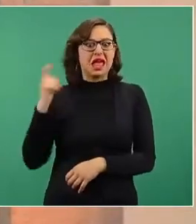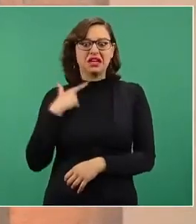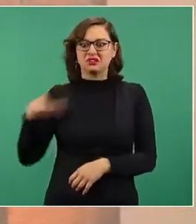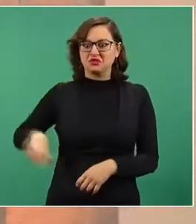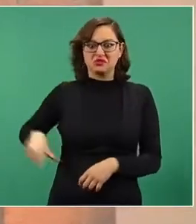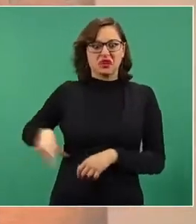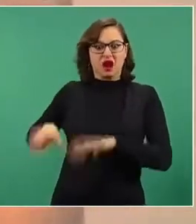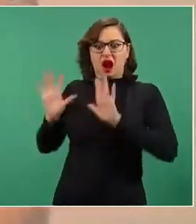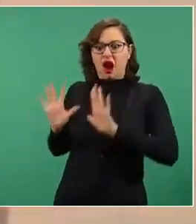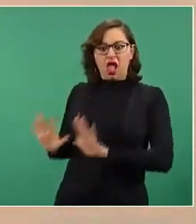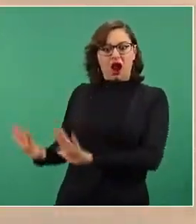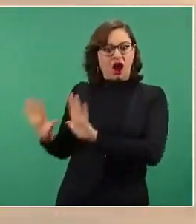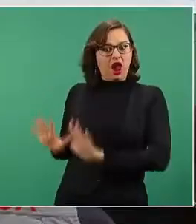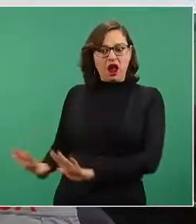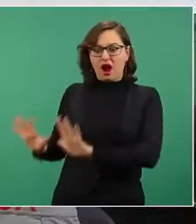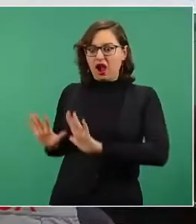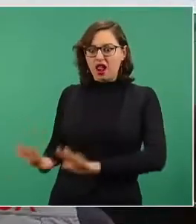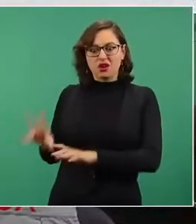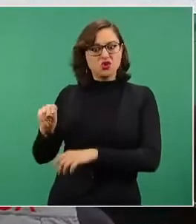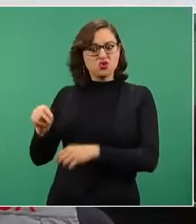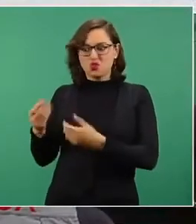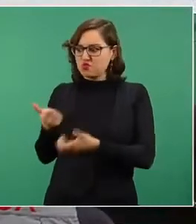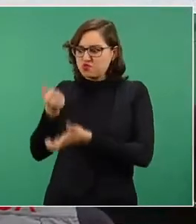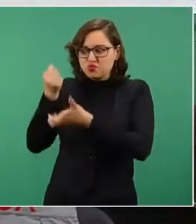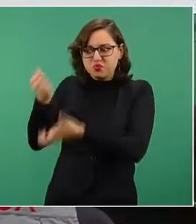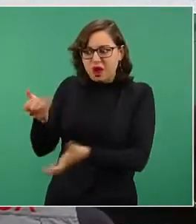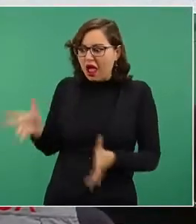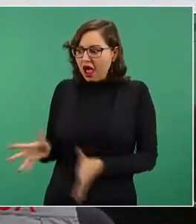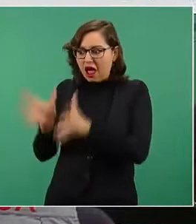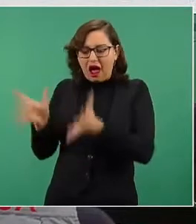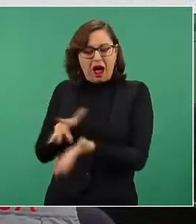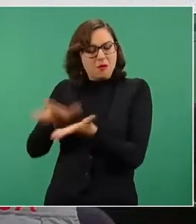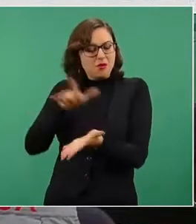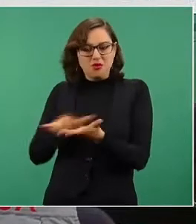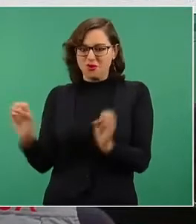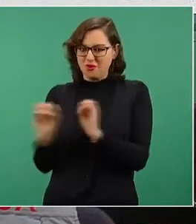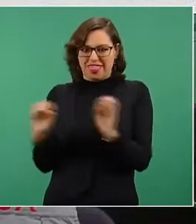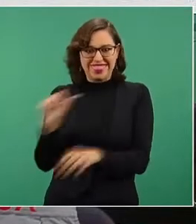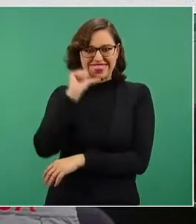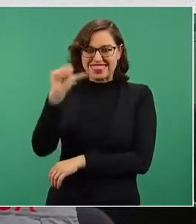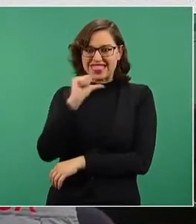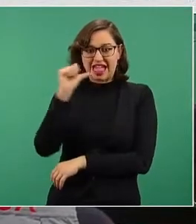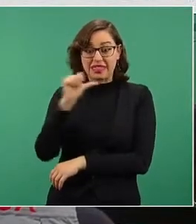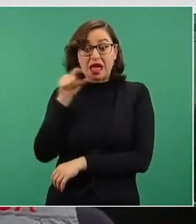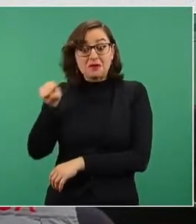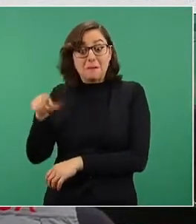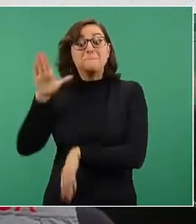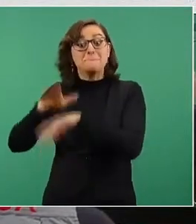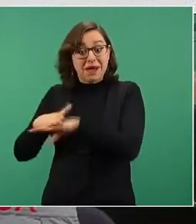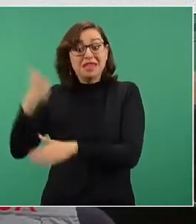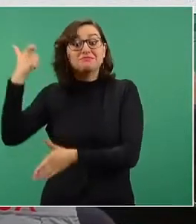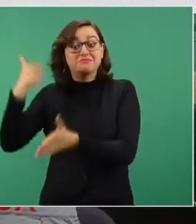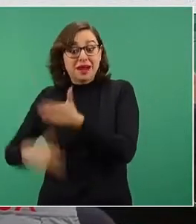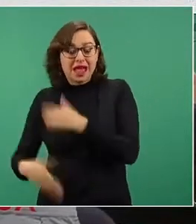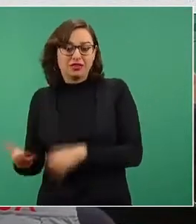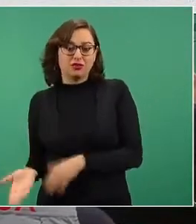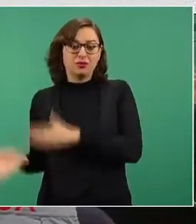60 años, 50 años sin inversión en las nuevas turbinas. La nuclear, barata.